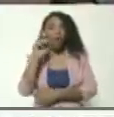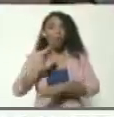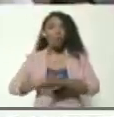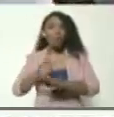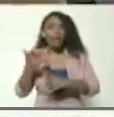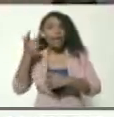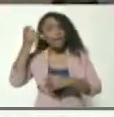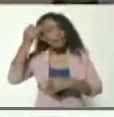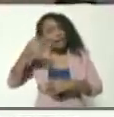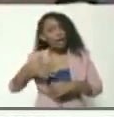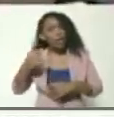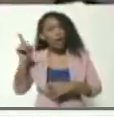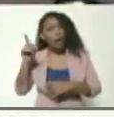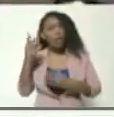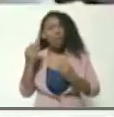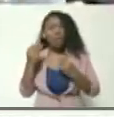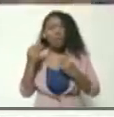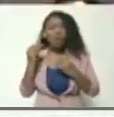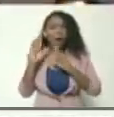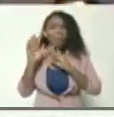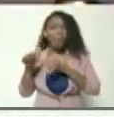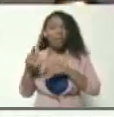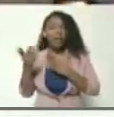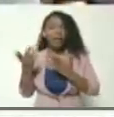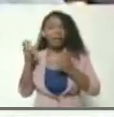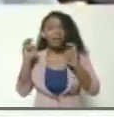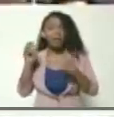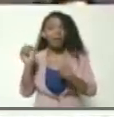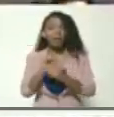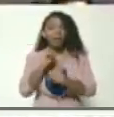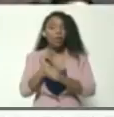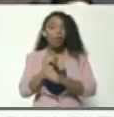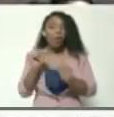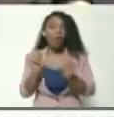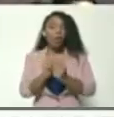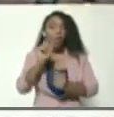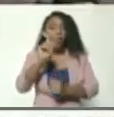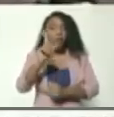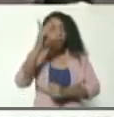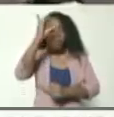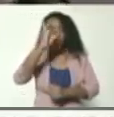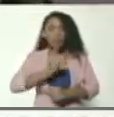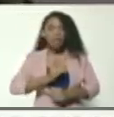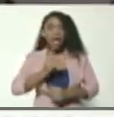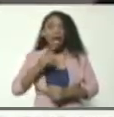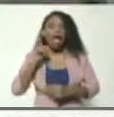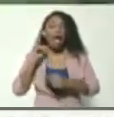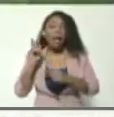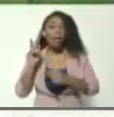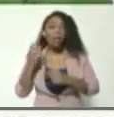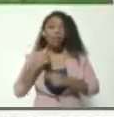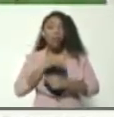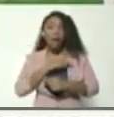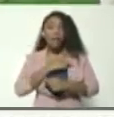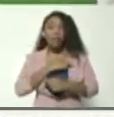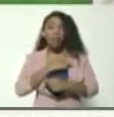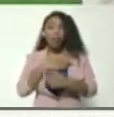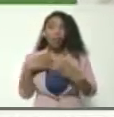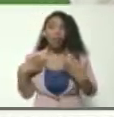creemos que tiene muchos aportes para el tema de los trabajadores con una discapacidad. Por eso, nuestro compañero